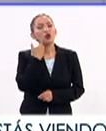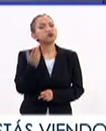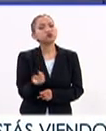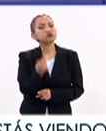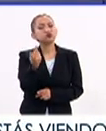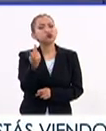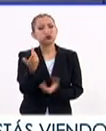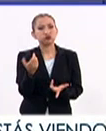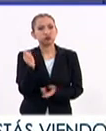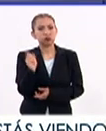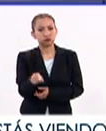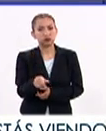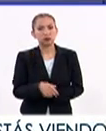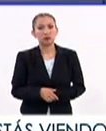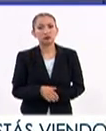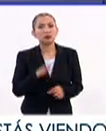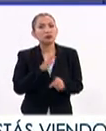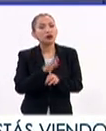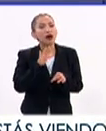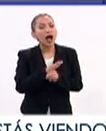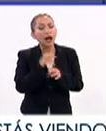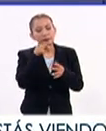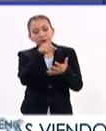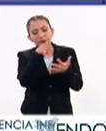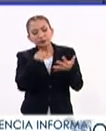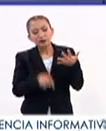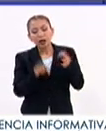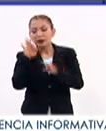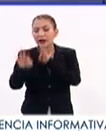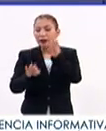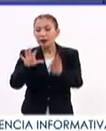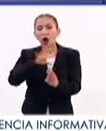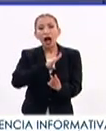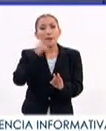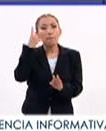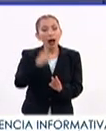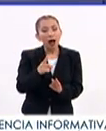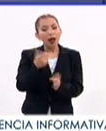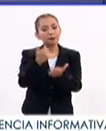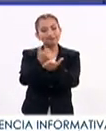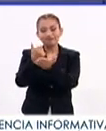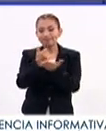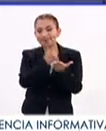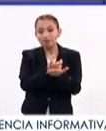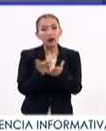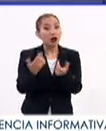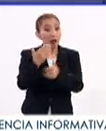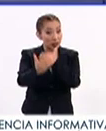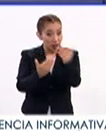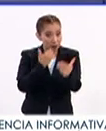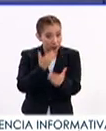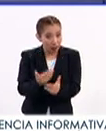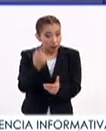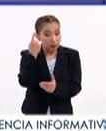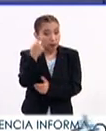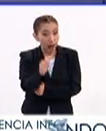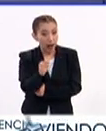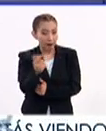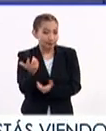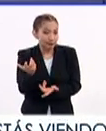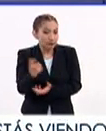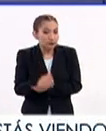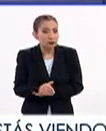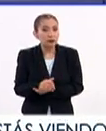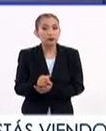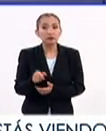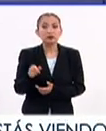preguntarle precisamente cuáles son los principales tratamientos que se están desarrollando, qué tanto se ha avanzado, pues para precisamente